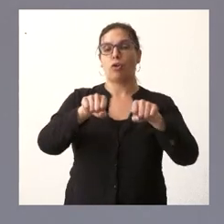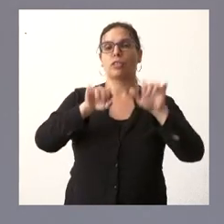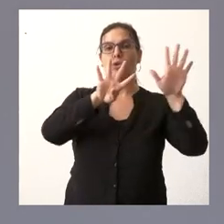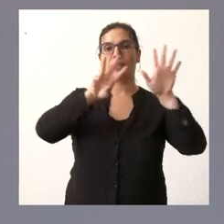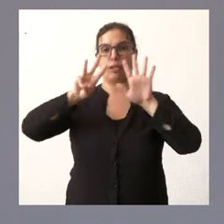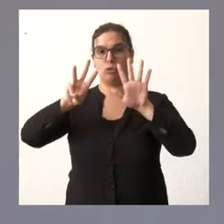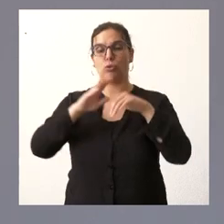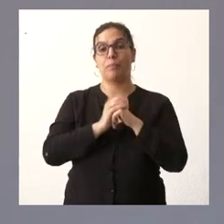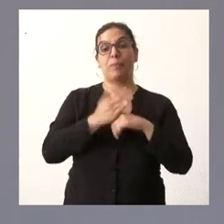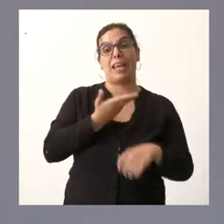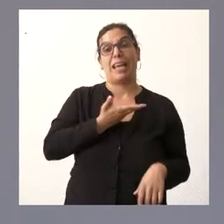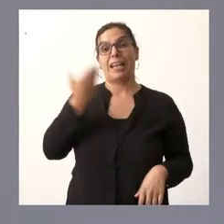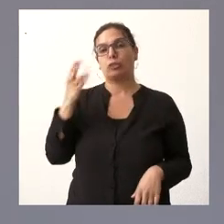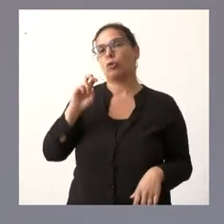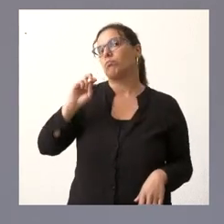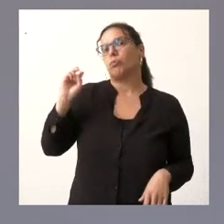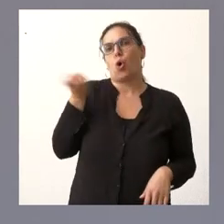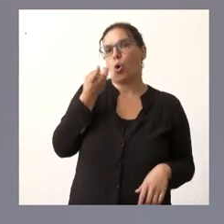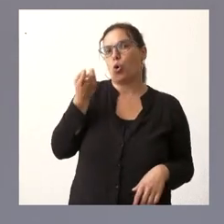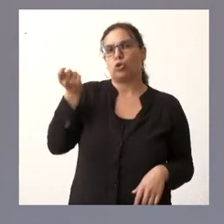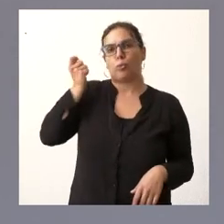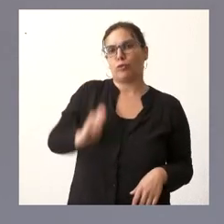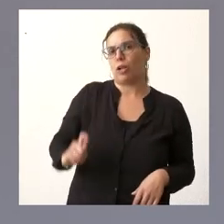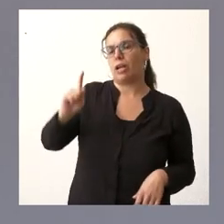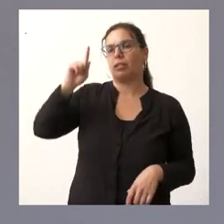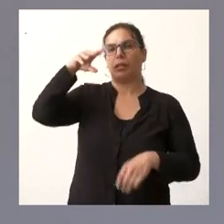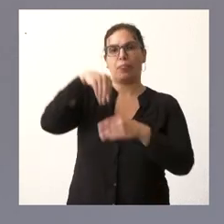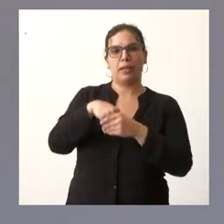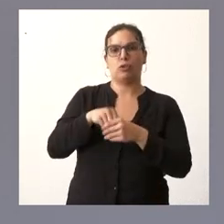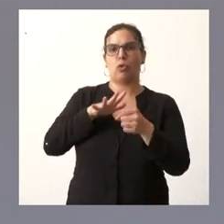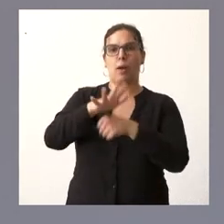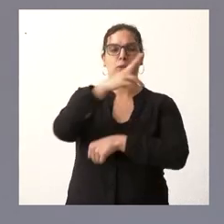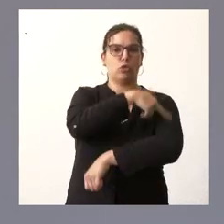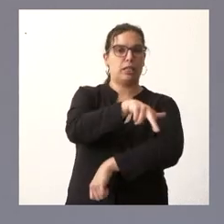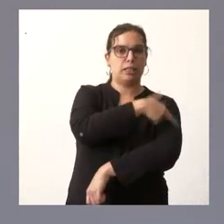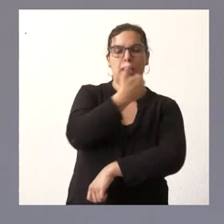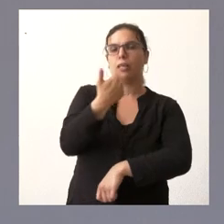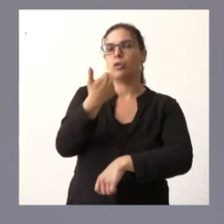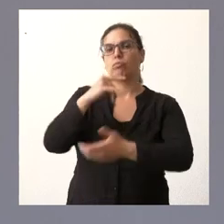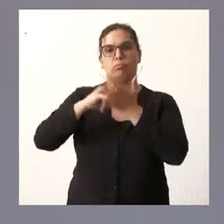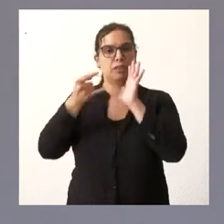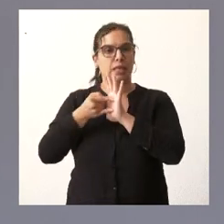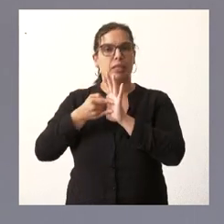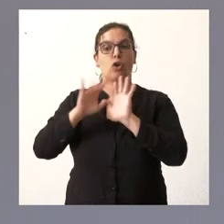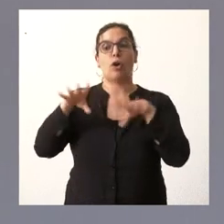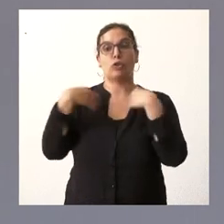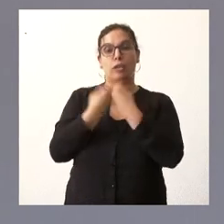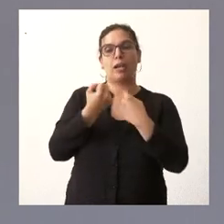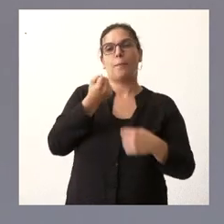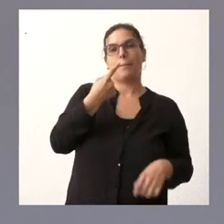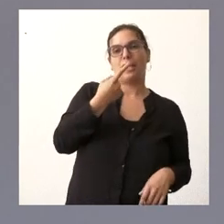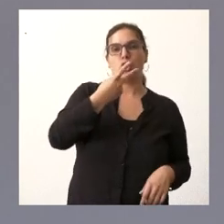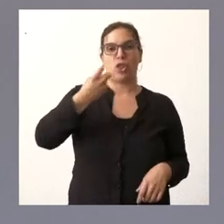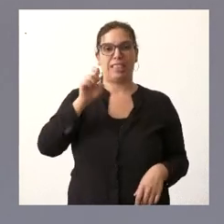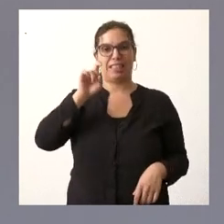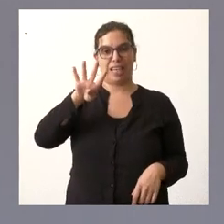y el resto son otros colectivos sanitarios y técnicos de distinta naturaleza hasta la cifra de 1.213 que les he dicho